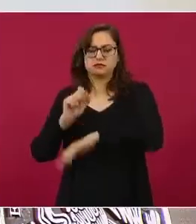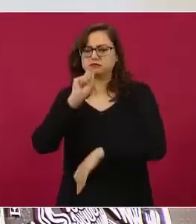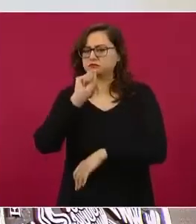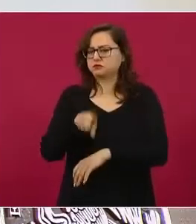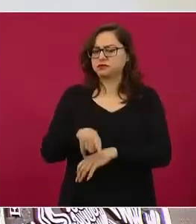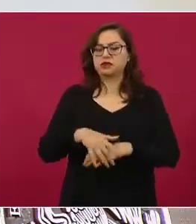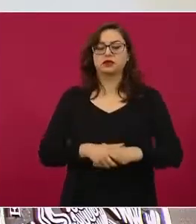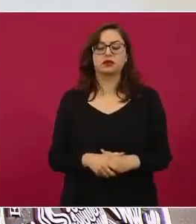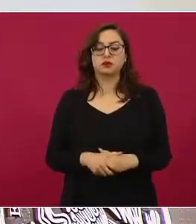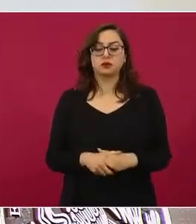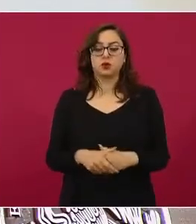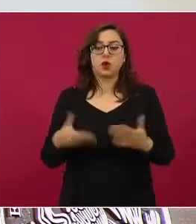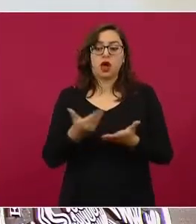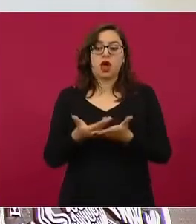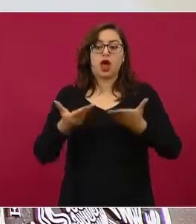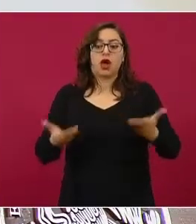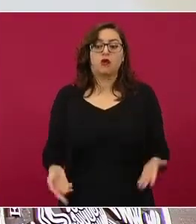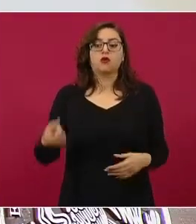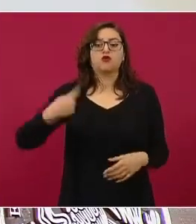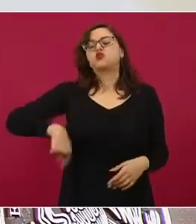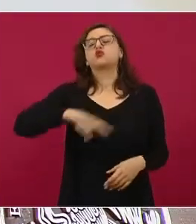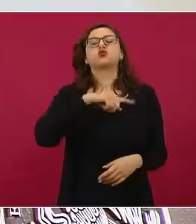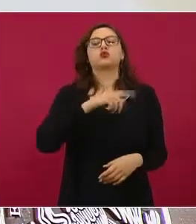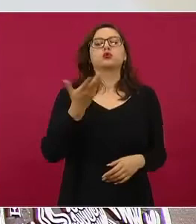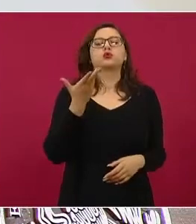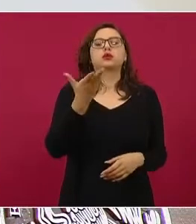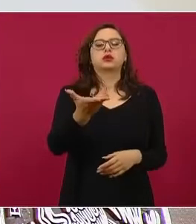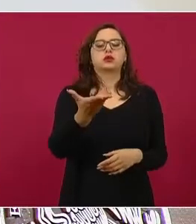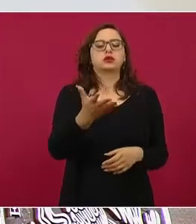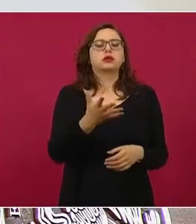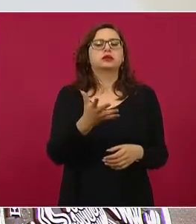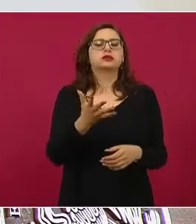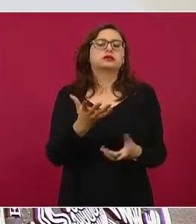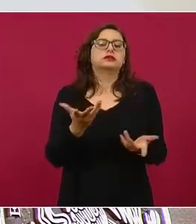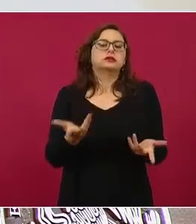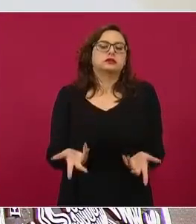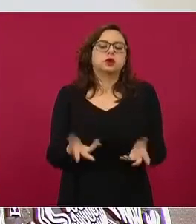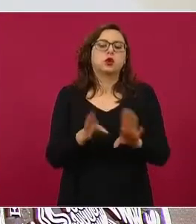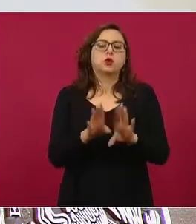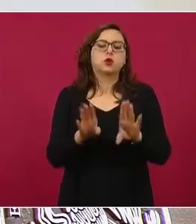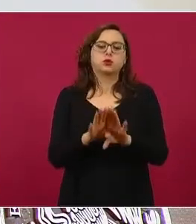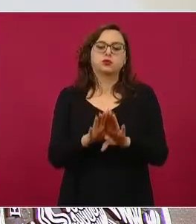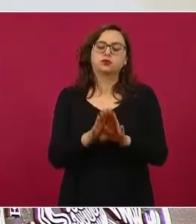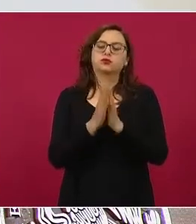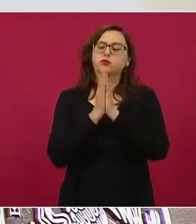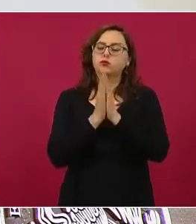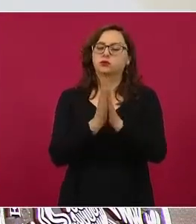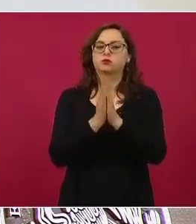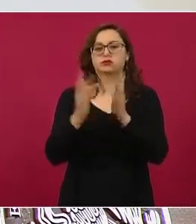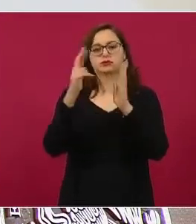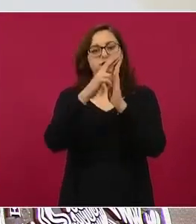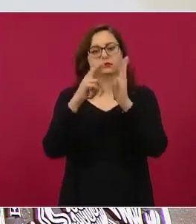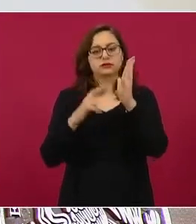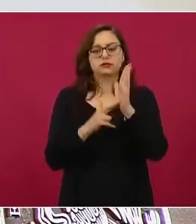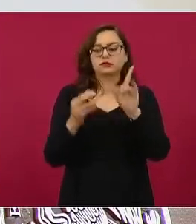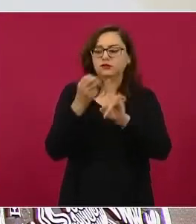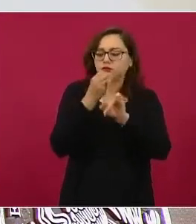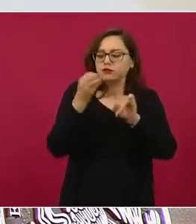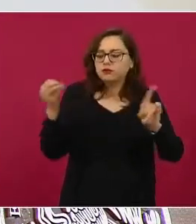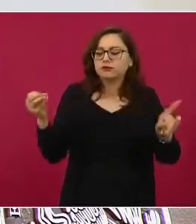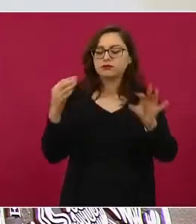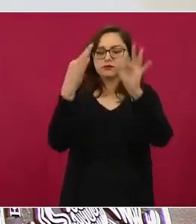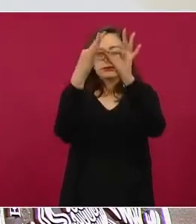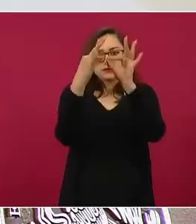¿Qué es lo que estamos nosotros solicitando? De verdad, lo que decían, que nos apoyen en seguir los protocolos. Nosotros estamos